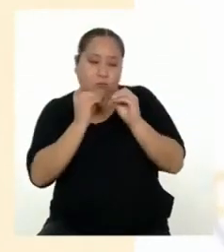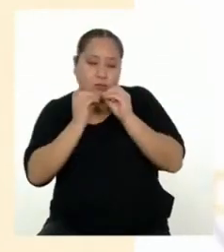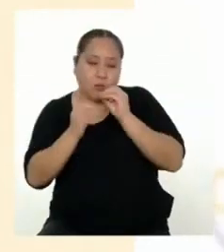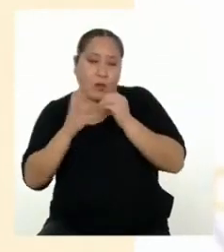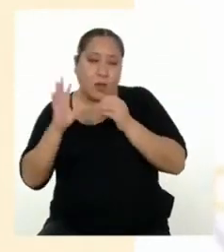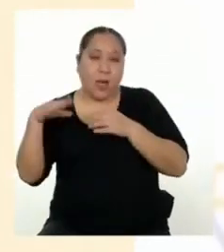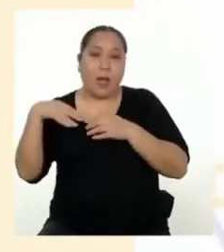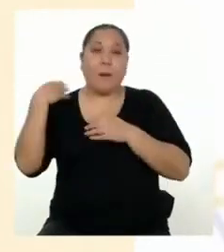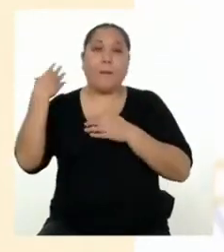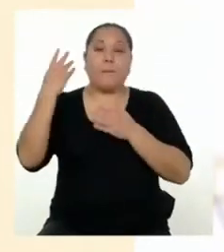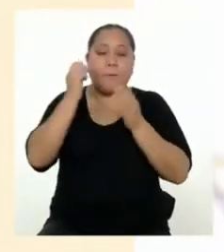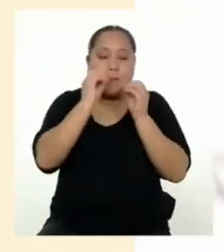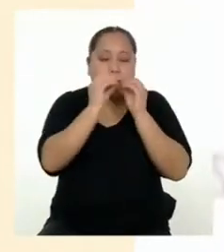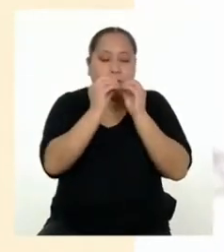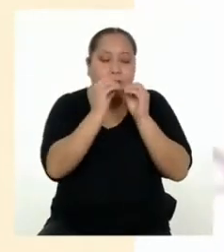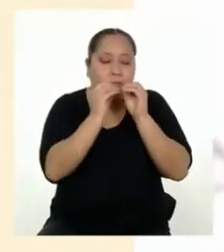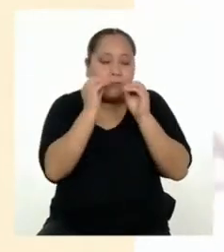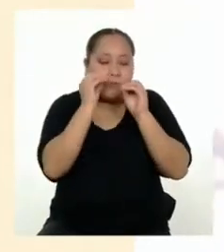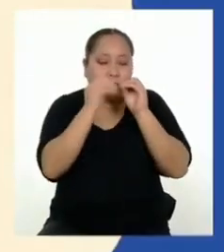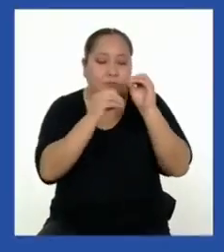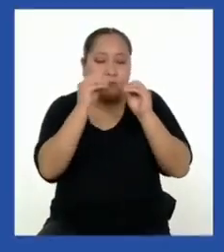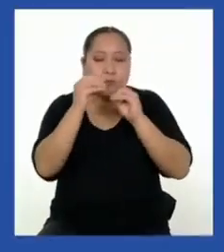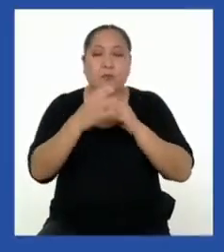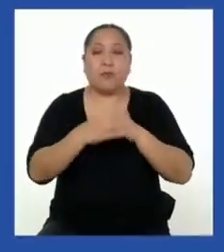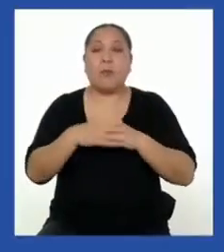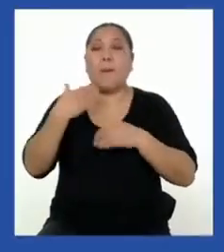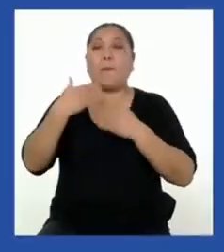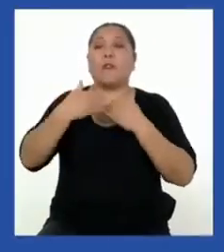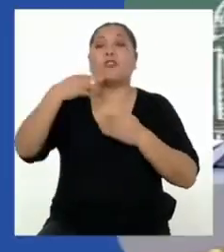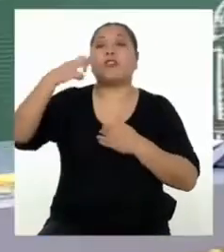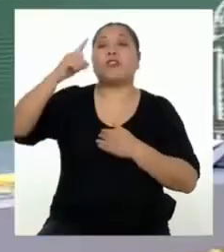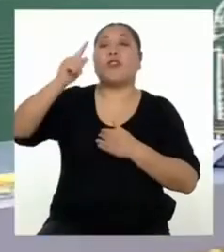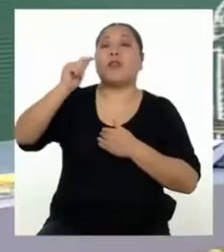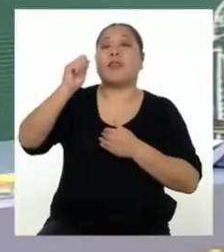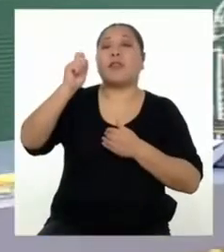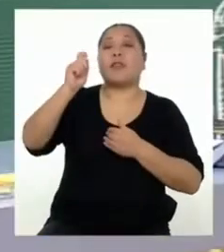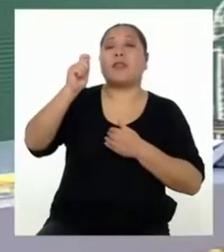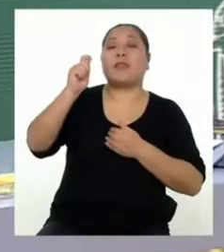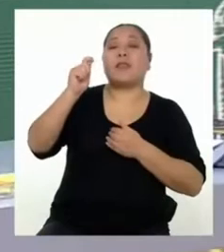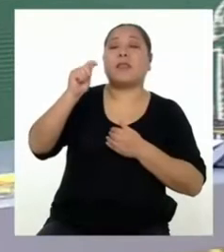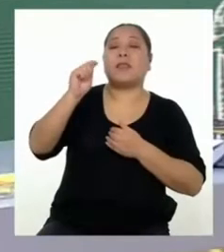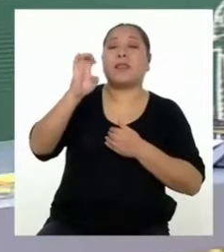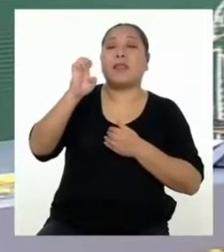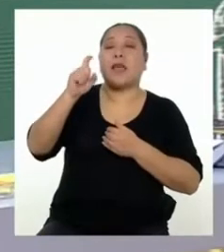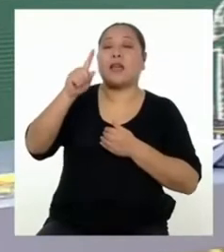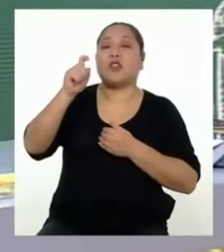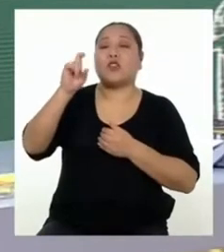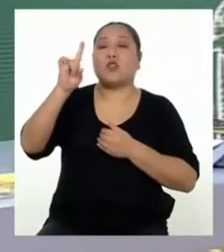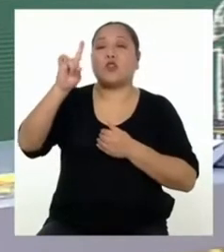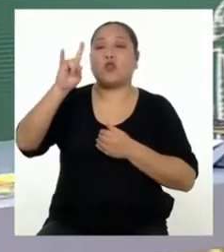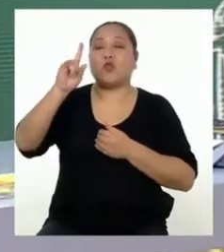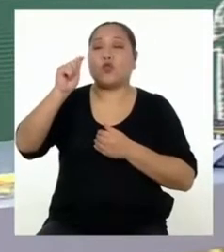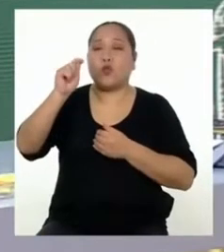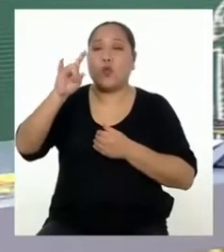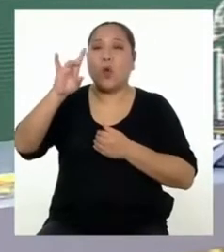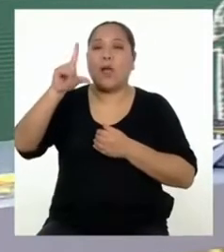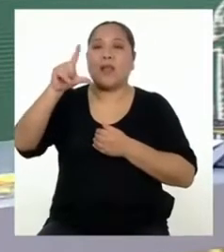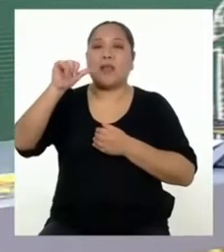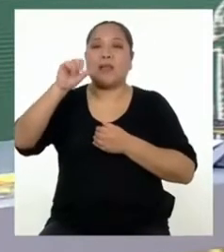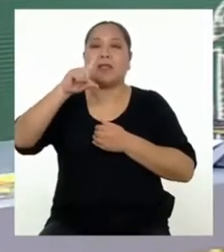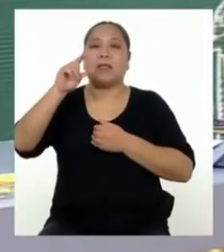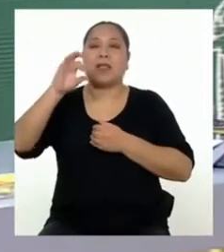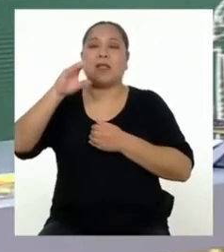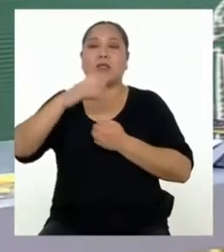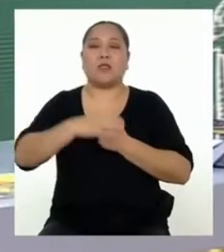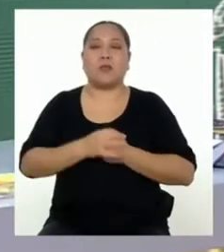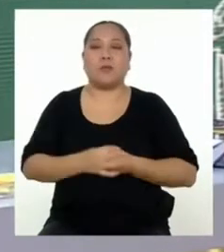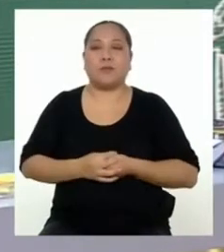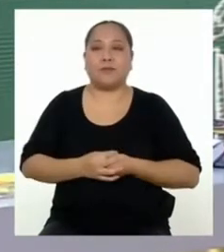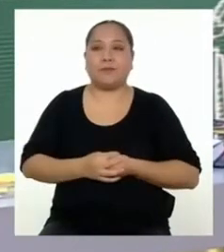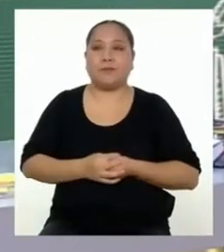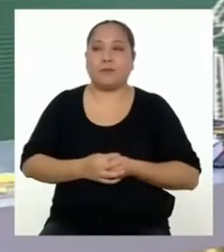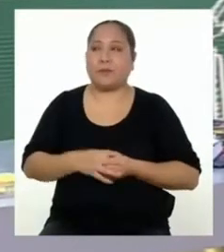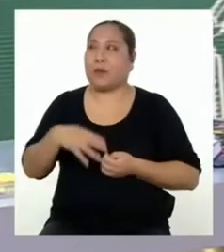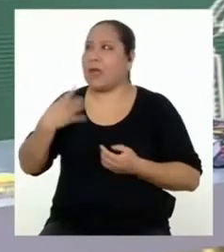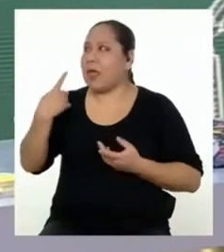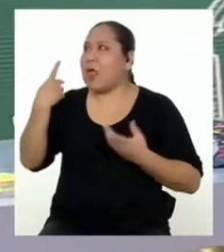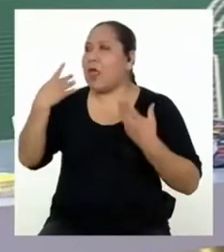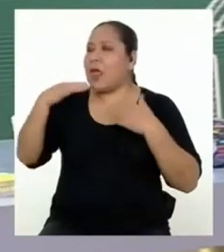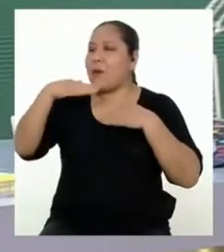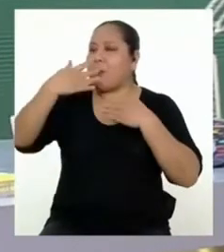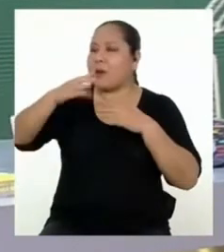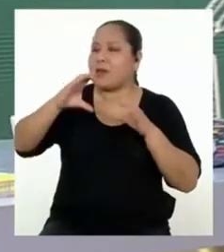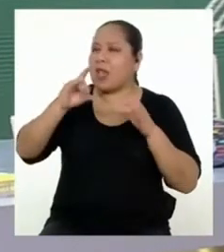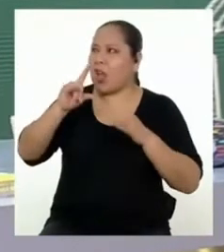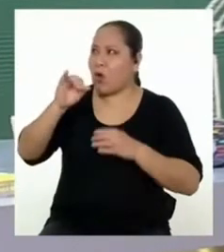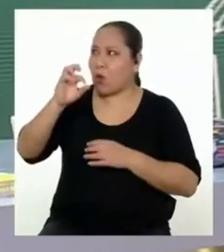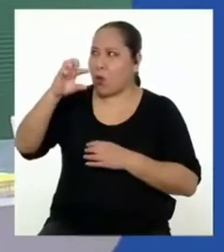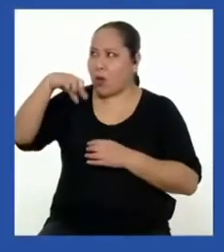veremos en el proceso de textualización. Y después de eso, ya empezamos con los acuerdos, ¿no? ¿Por qué hacer cuerpo